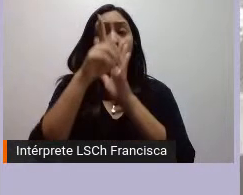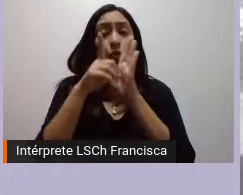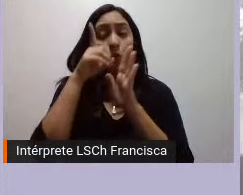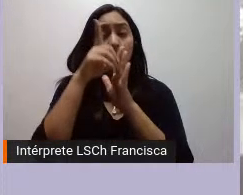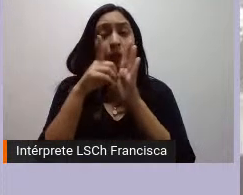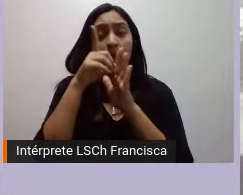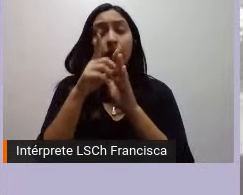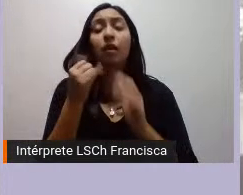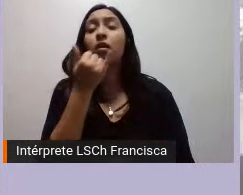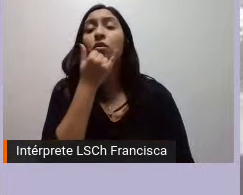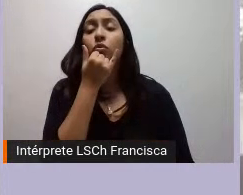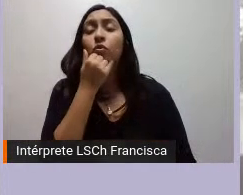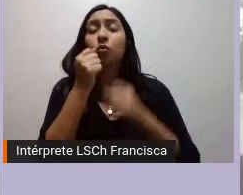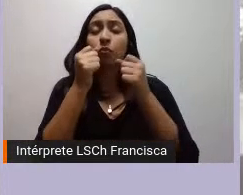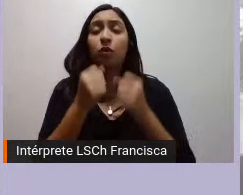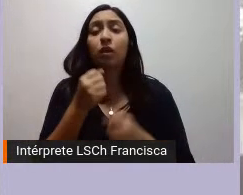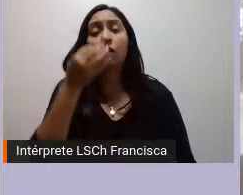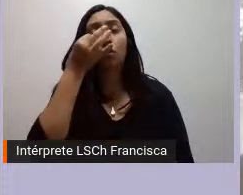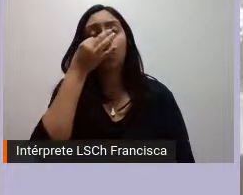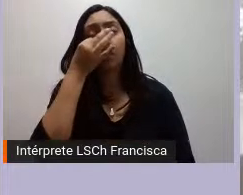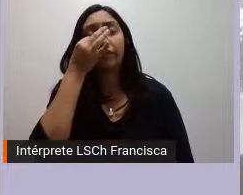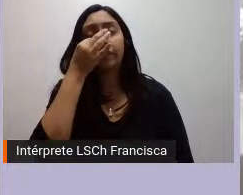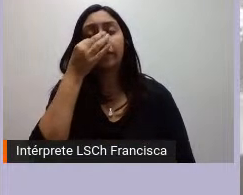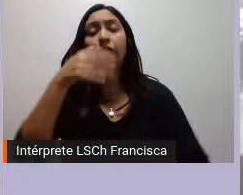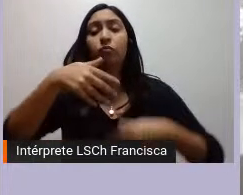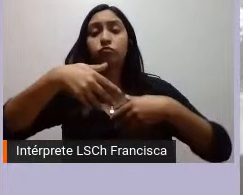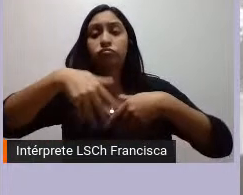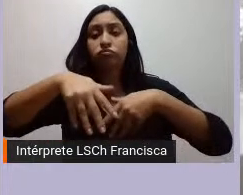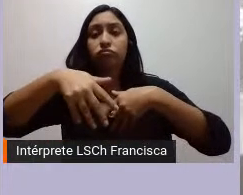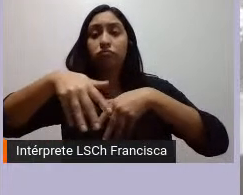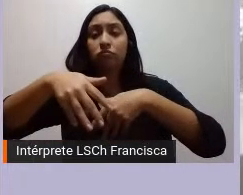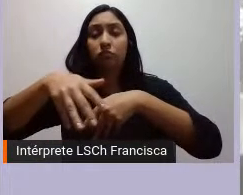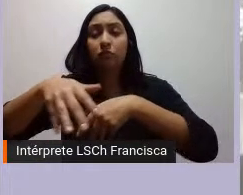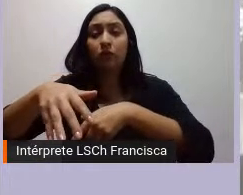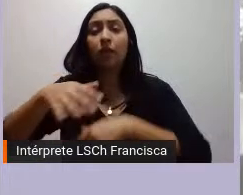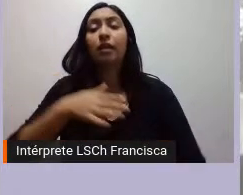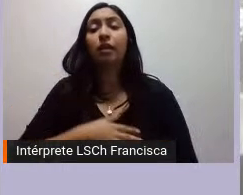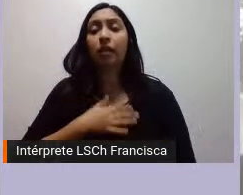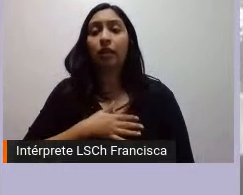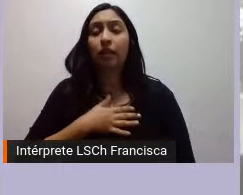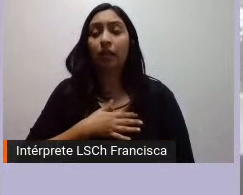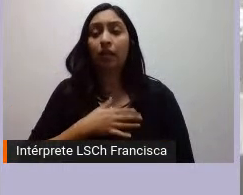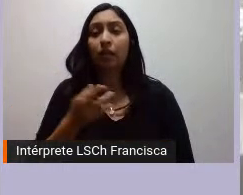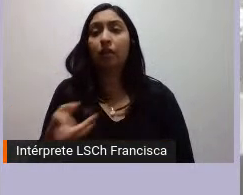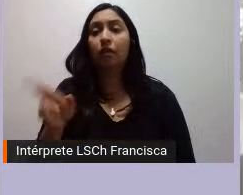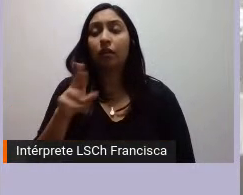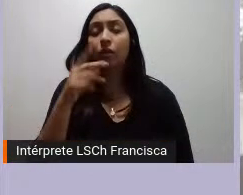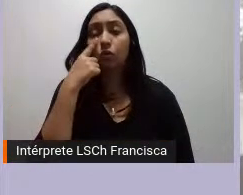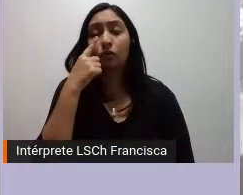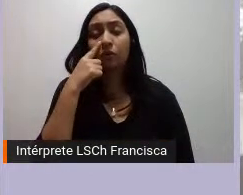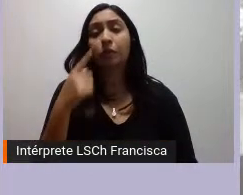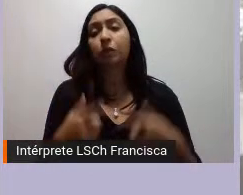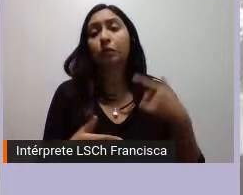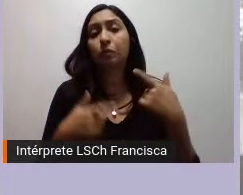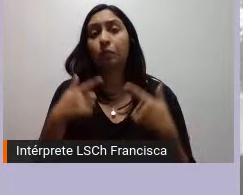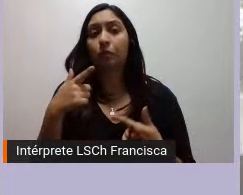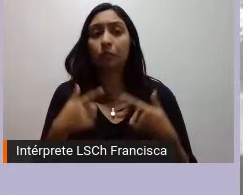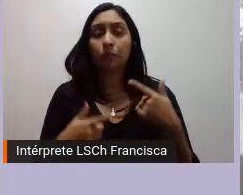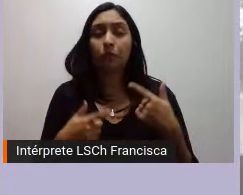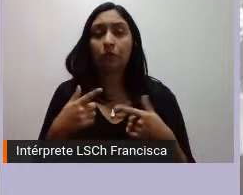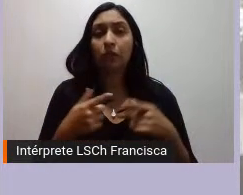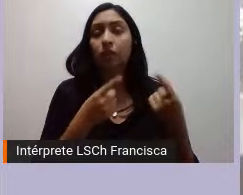marcha que busca el reconocimiento político de parte de los distintos